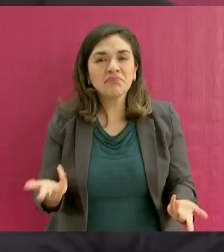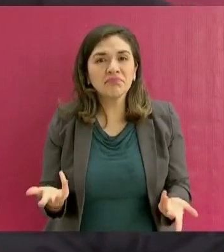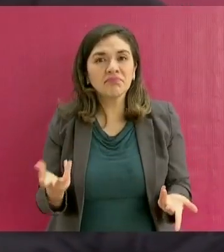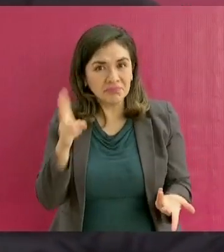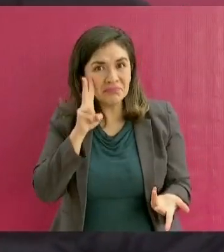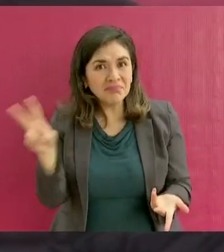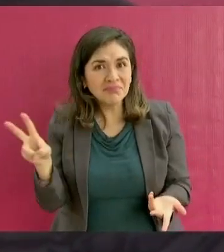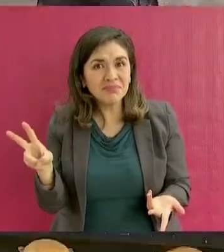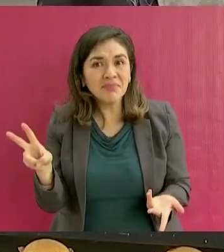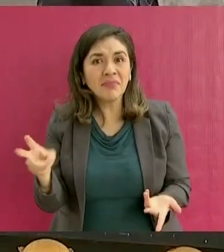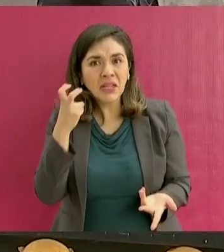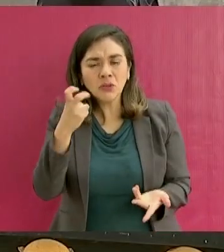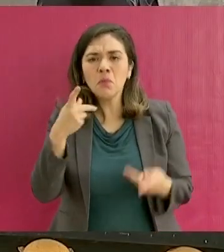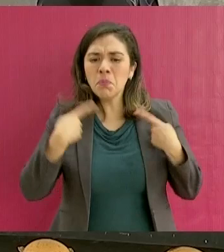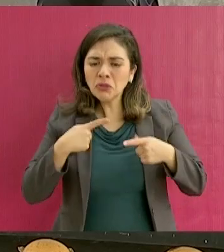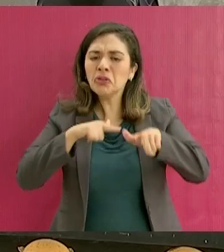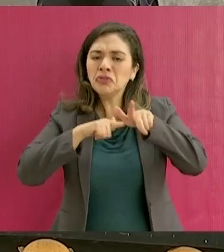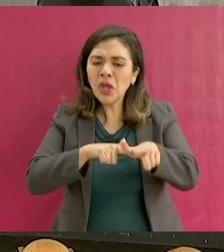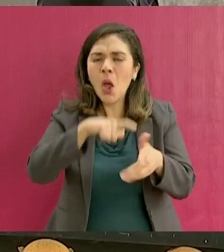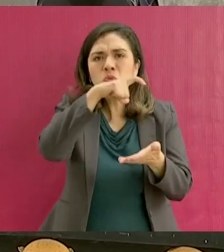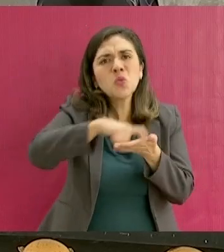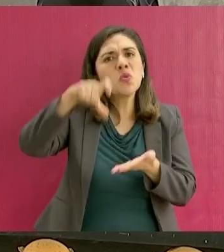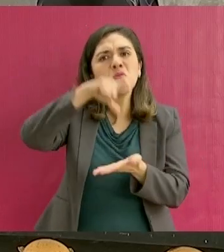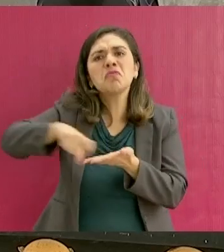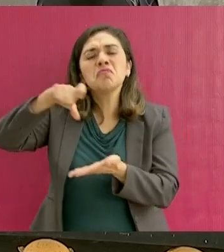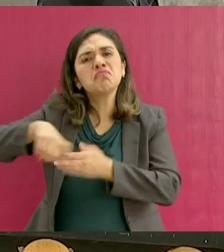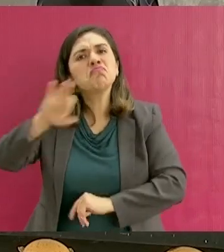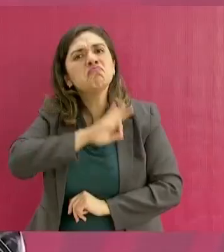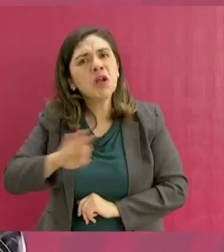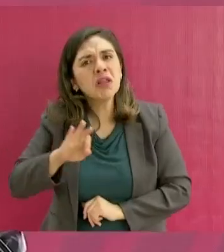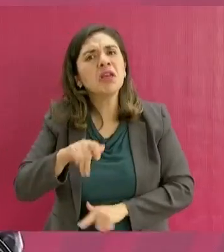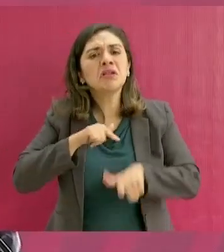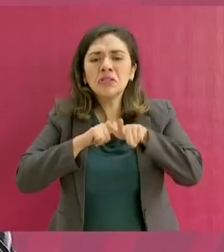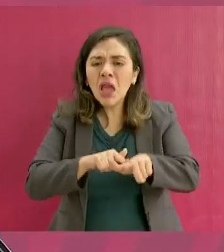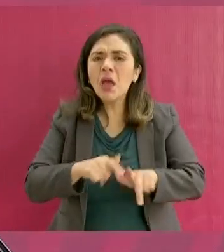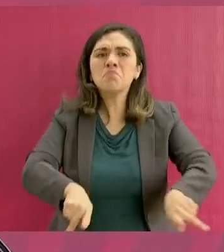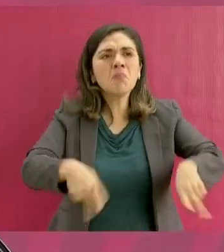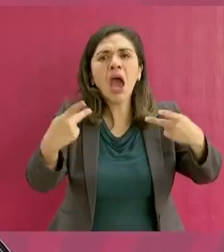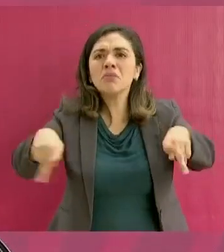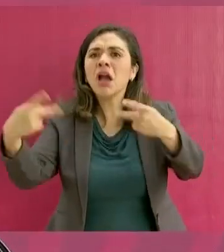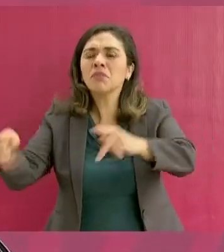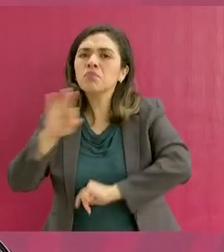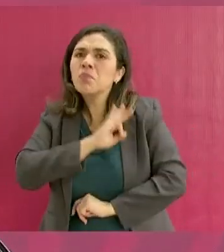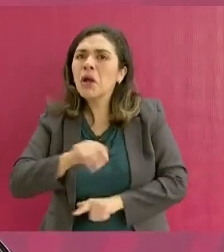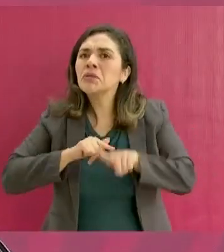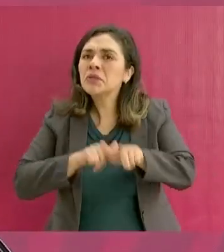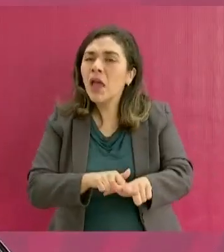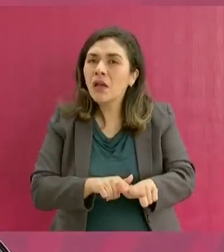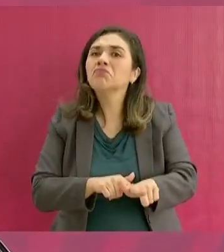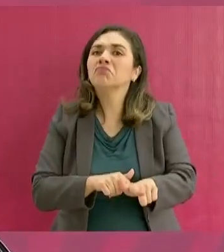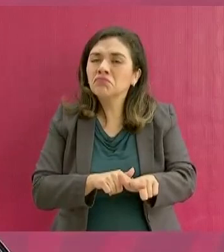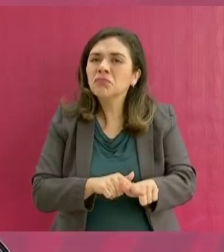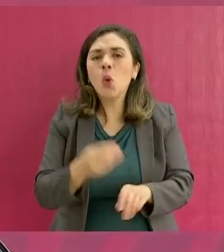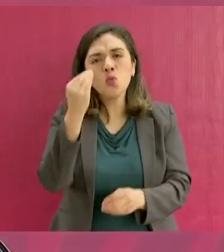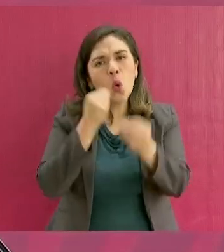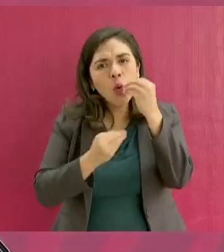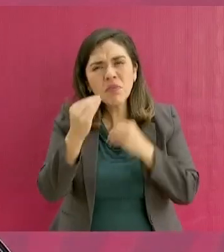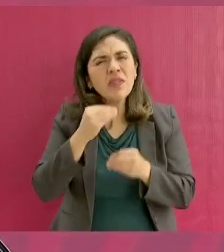el consumo, no han dejado de vender alimentos